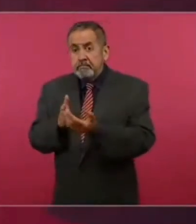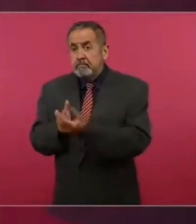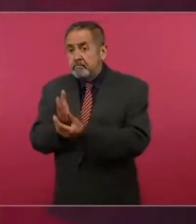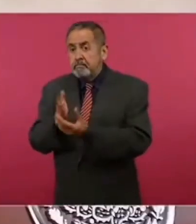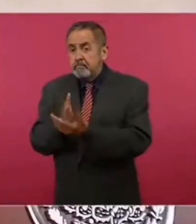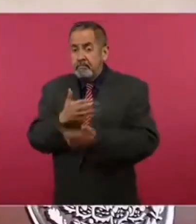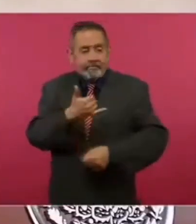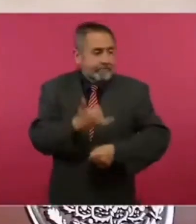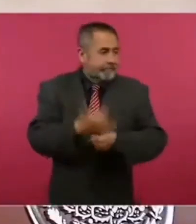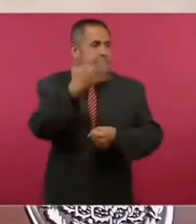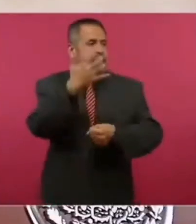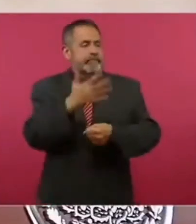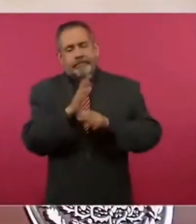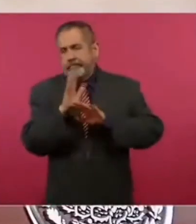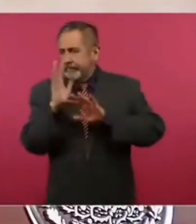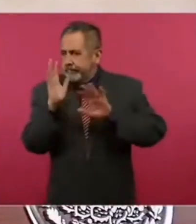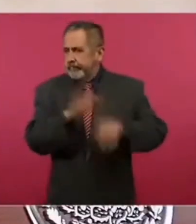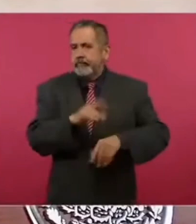Somos corredores